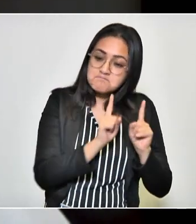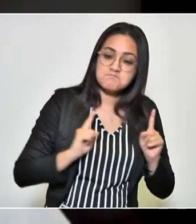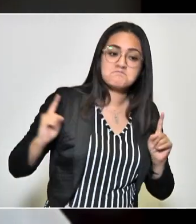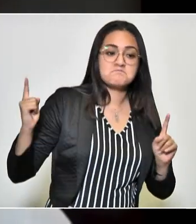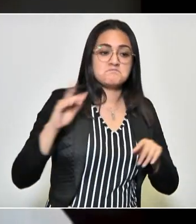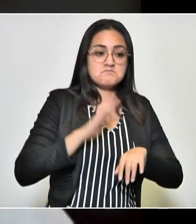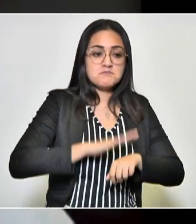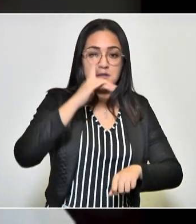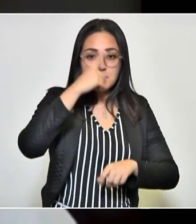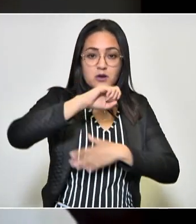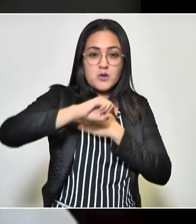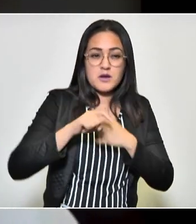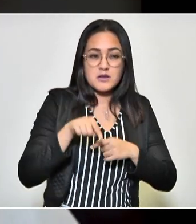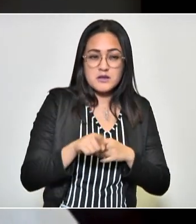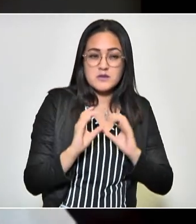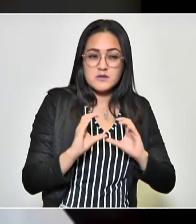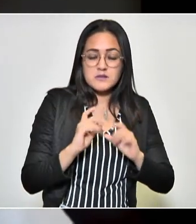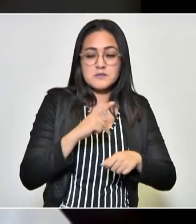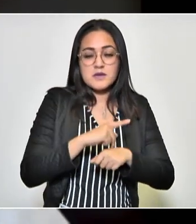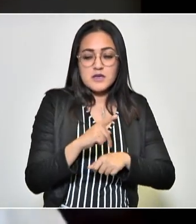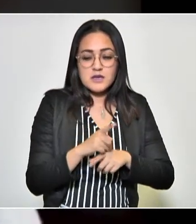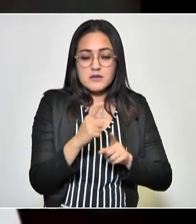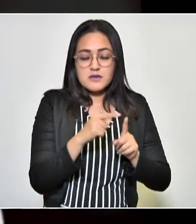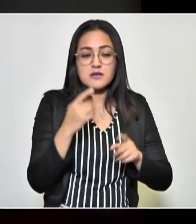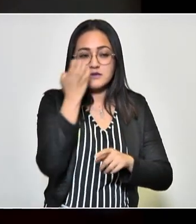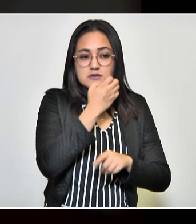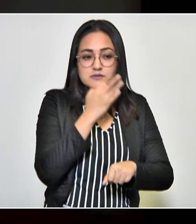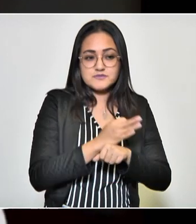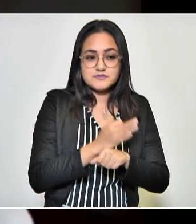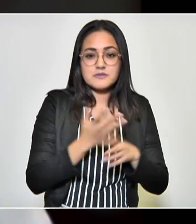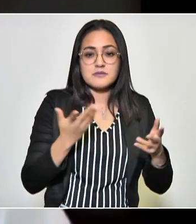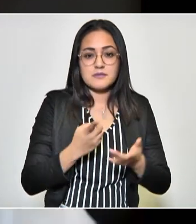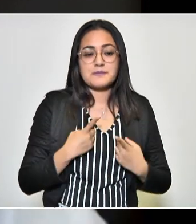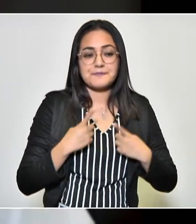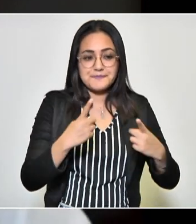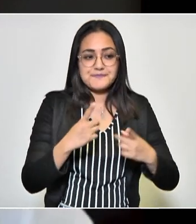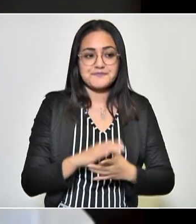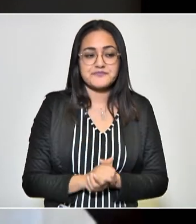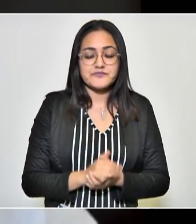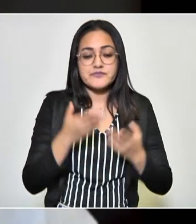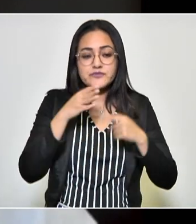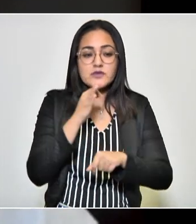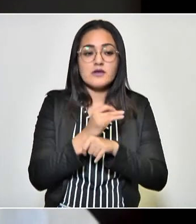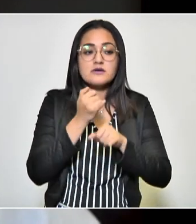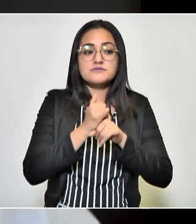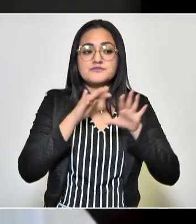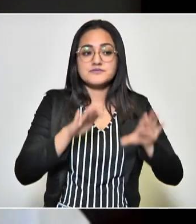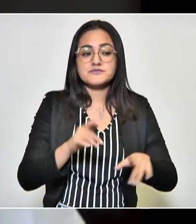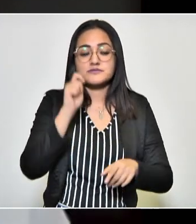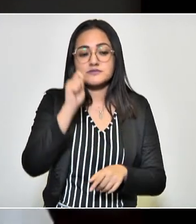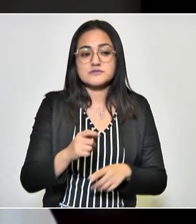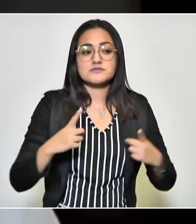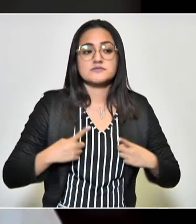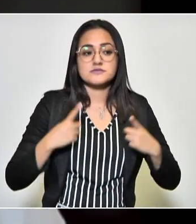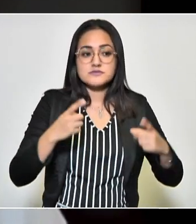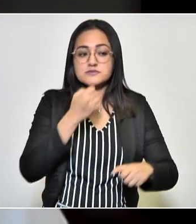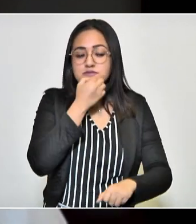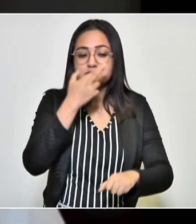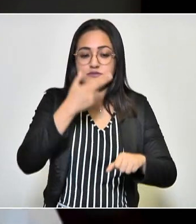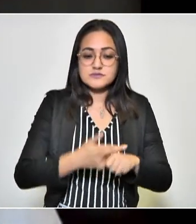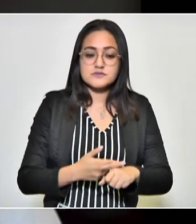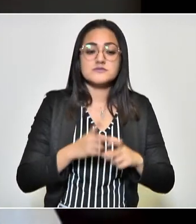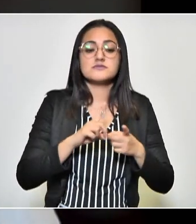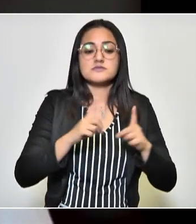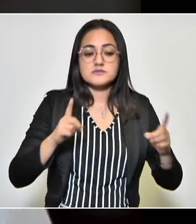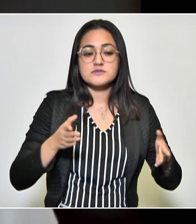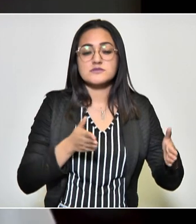para poder resguardar el área mayor que el estudio está dando. Respecto a la información que brinda la Secretaría de